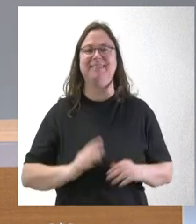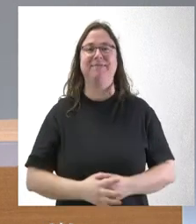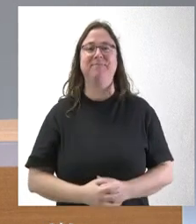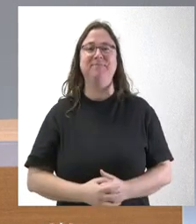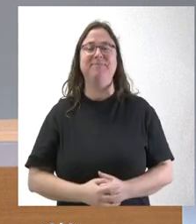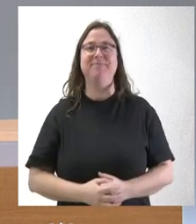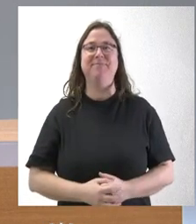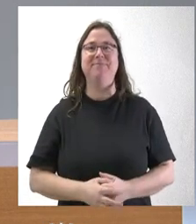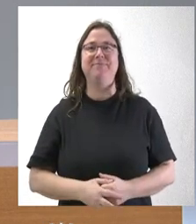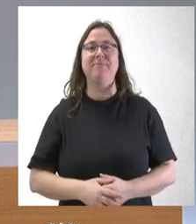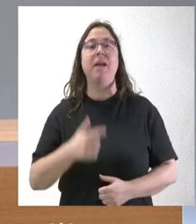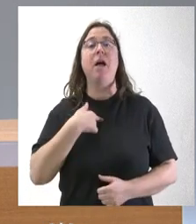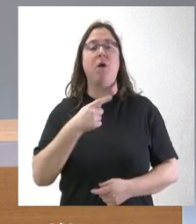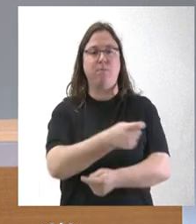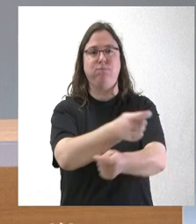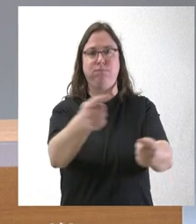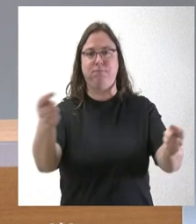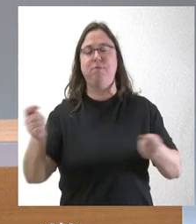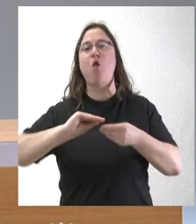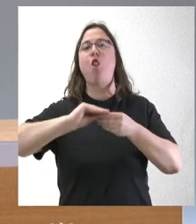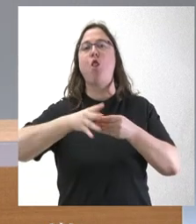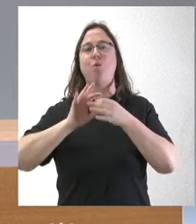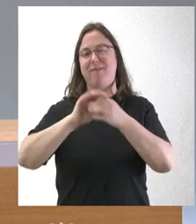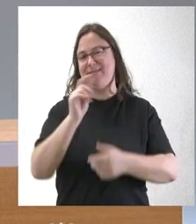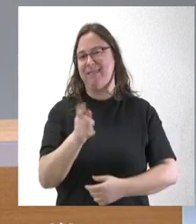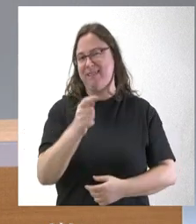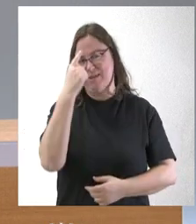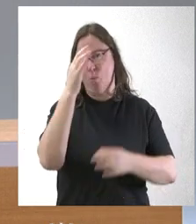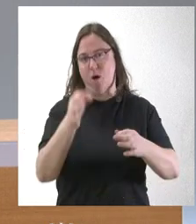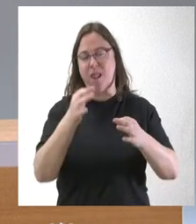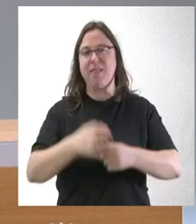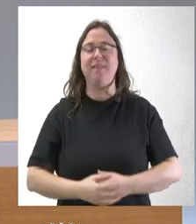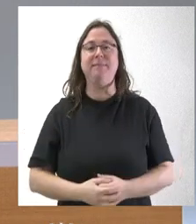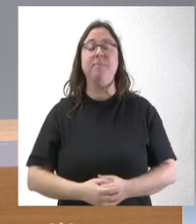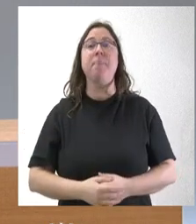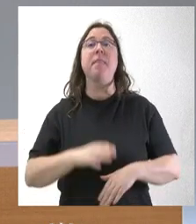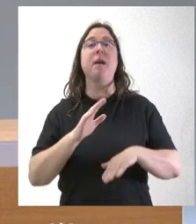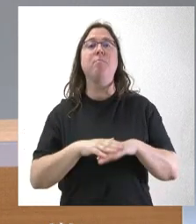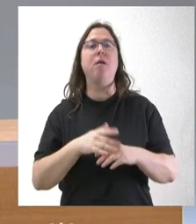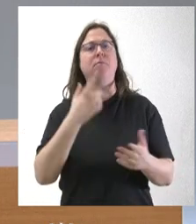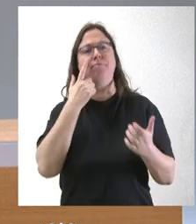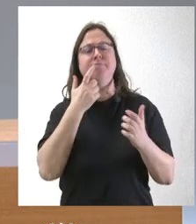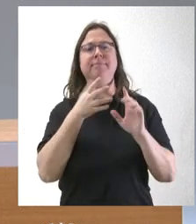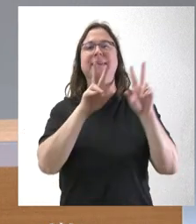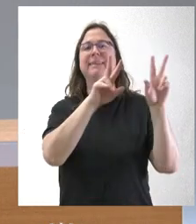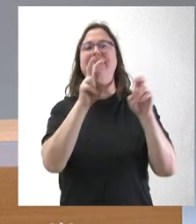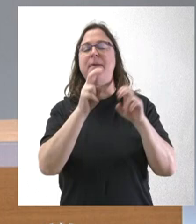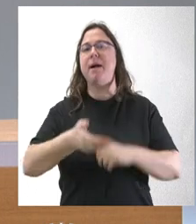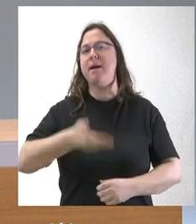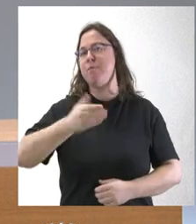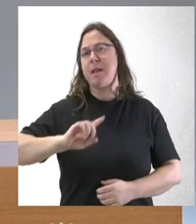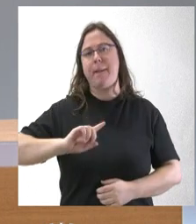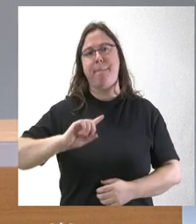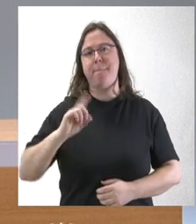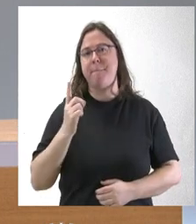Les está siendo entregada la documentación, como es habitual, por destacar los aspectos más importantes de